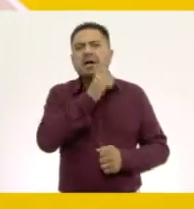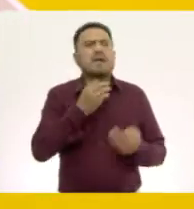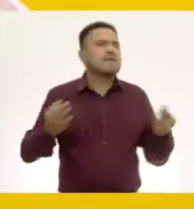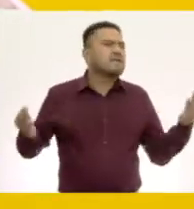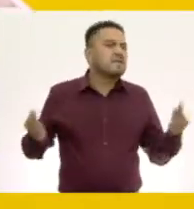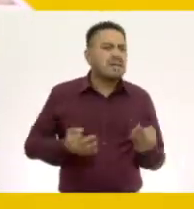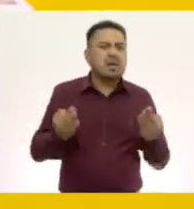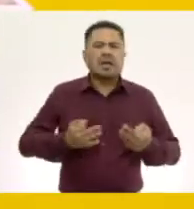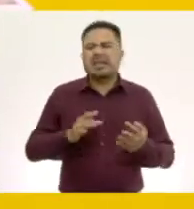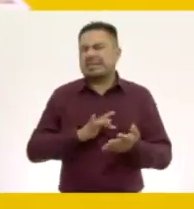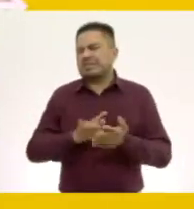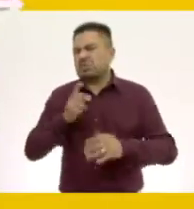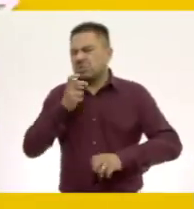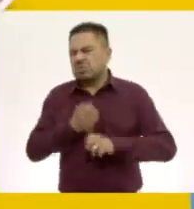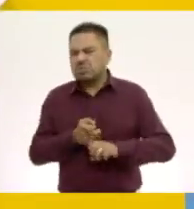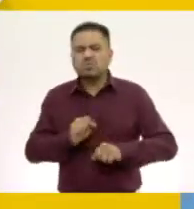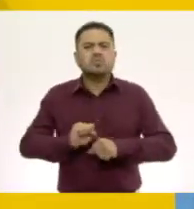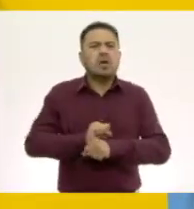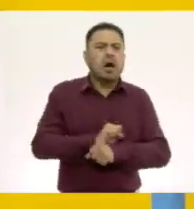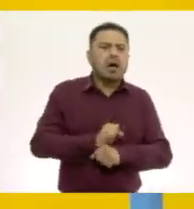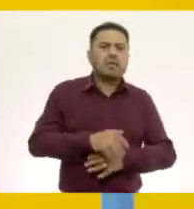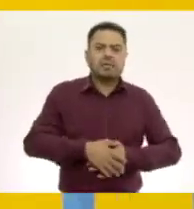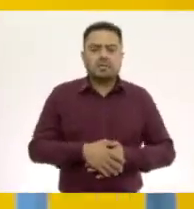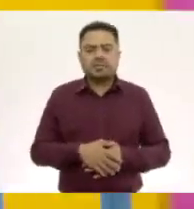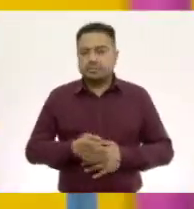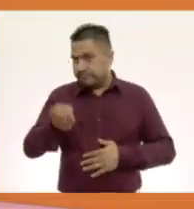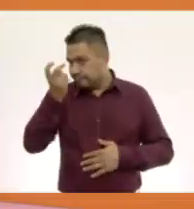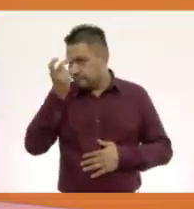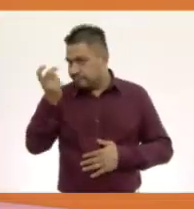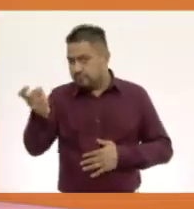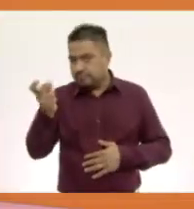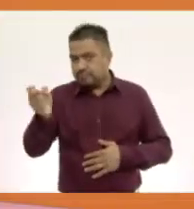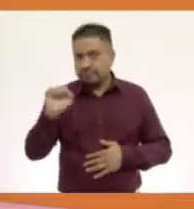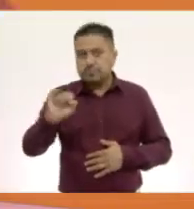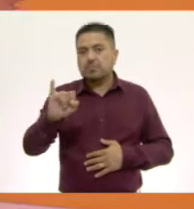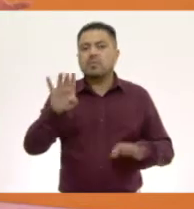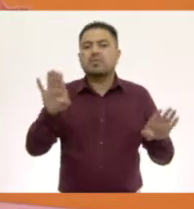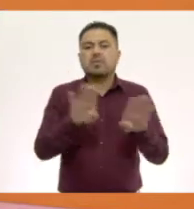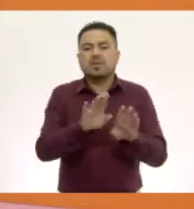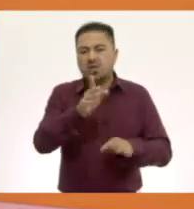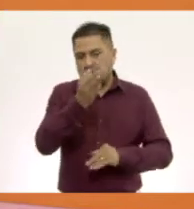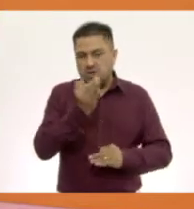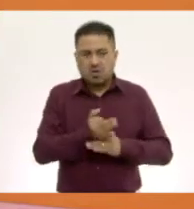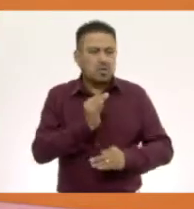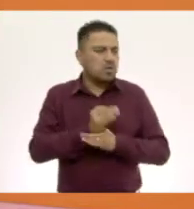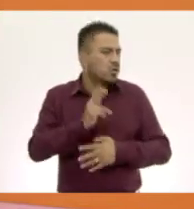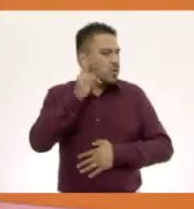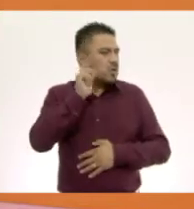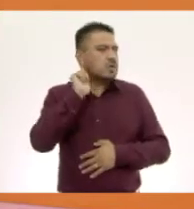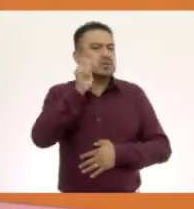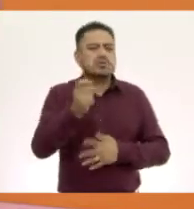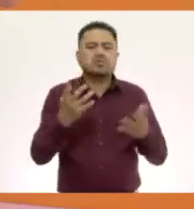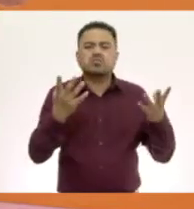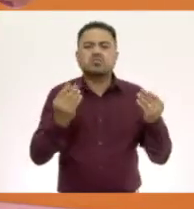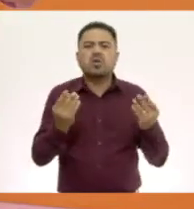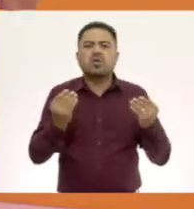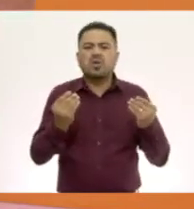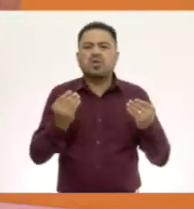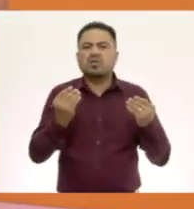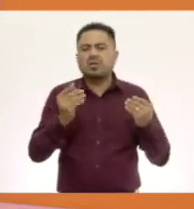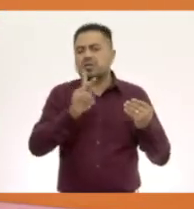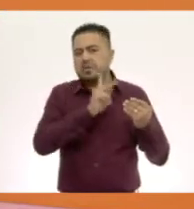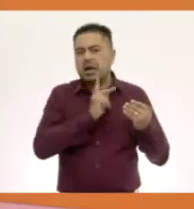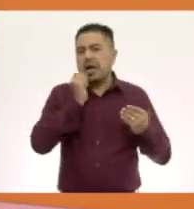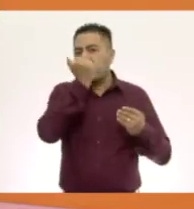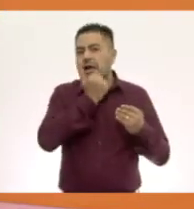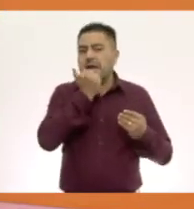frío, si algo está rasposo, si algo está suave. Exactamente. Como ustedes acaban de escuchar, muchos de nuestros